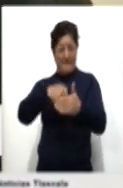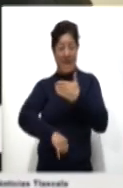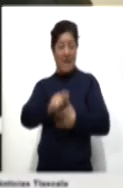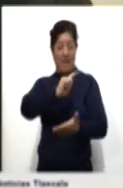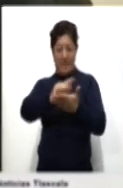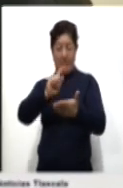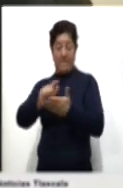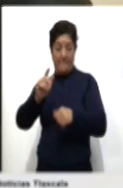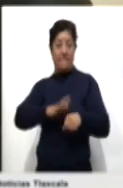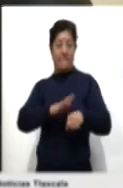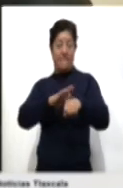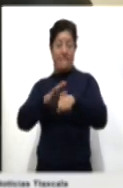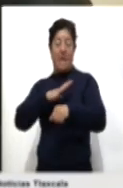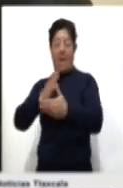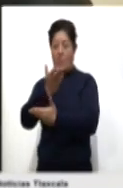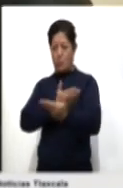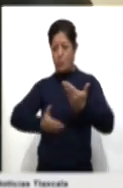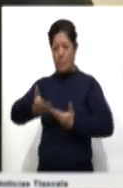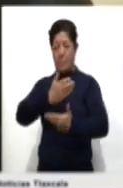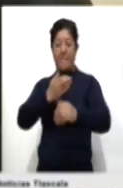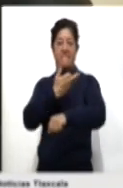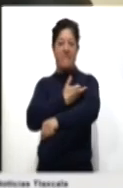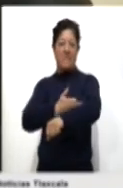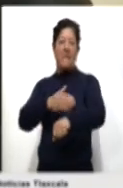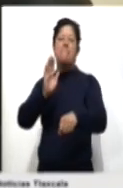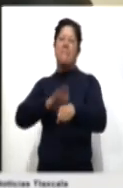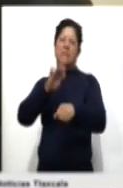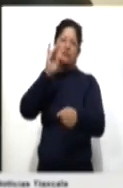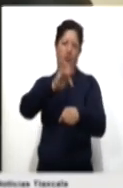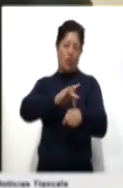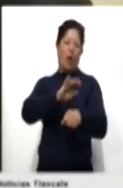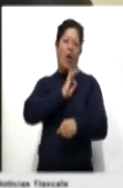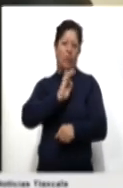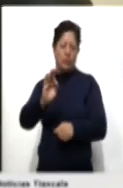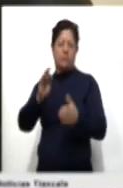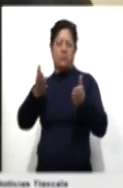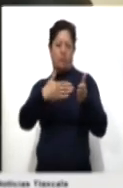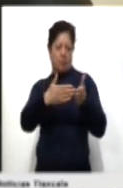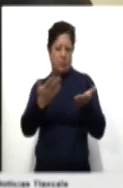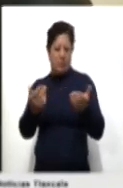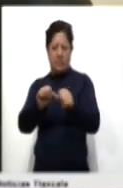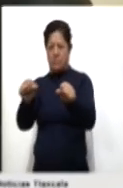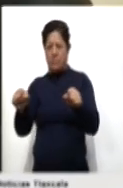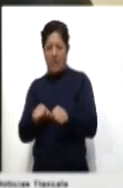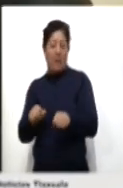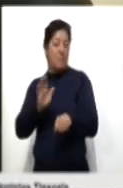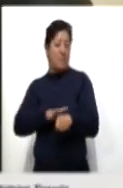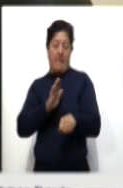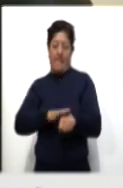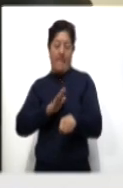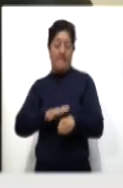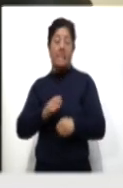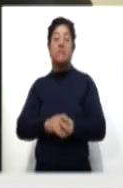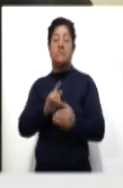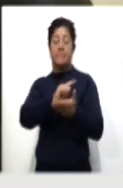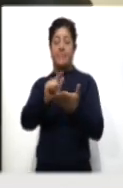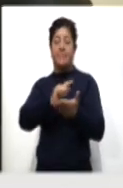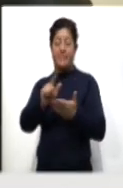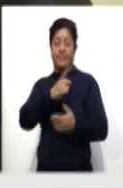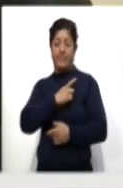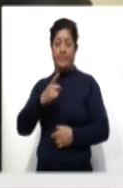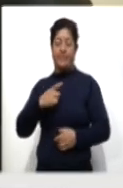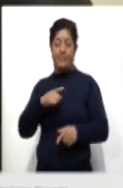áreas que más comúnmente compartamos con la familia, como puede ser el área de la cocina, la sala. Tenemos que tener una limpieza